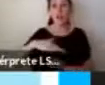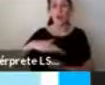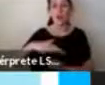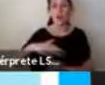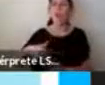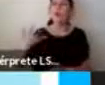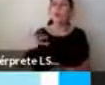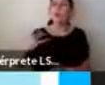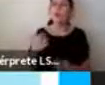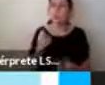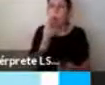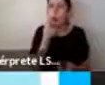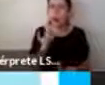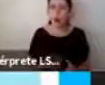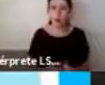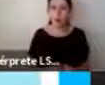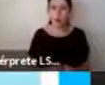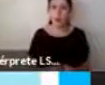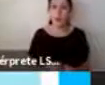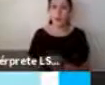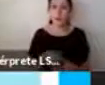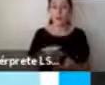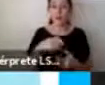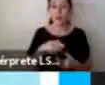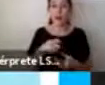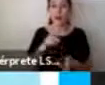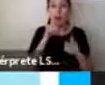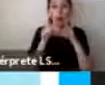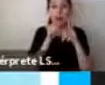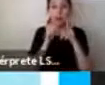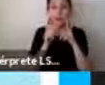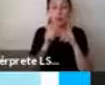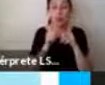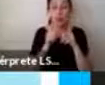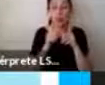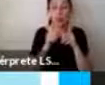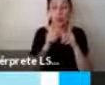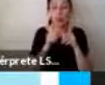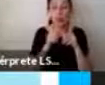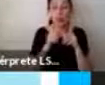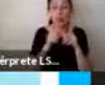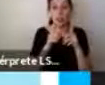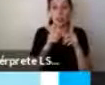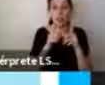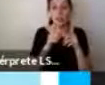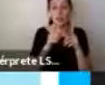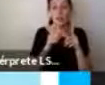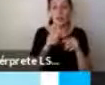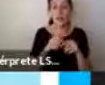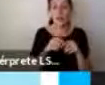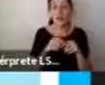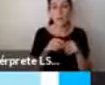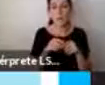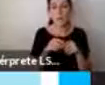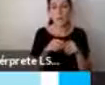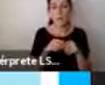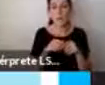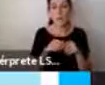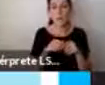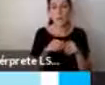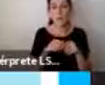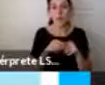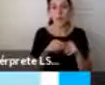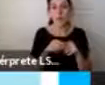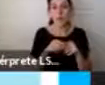el cuento posibilita que las personas que reciben algún diagnóstico sean incluidas en un diálogo